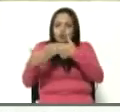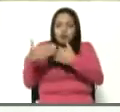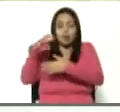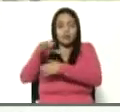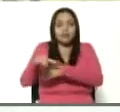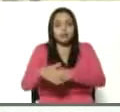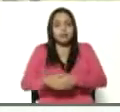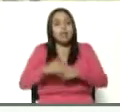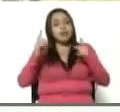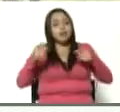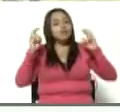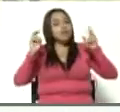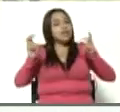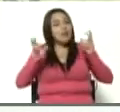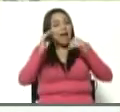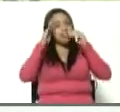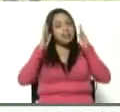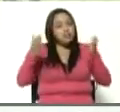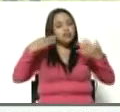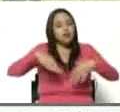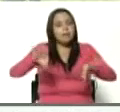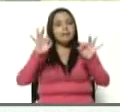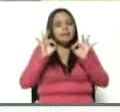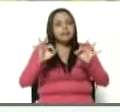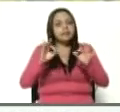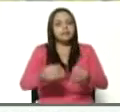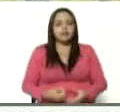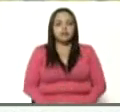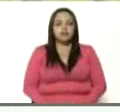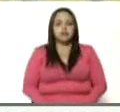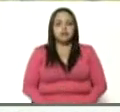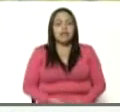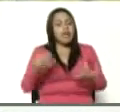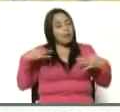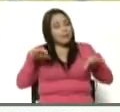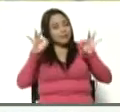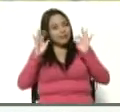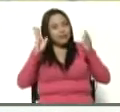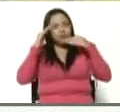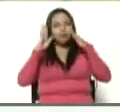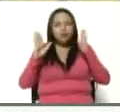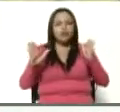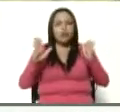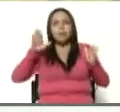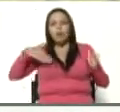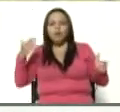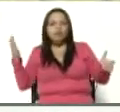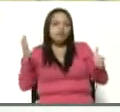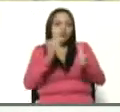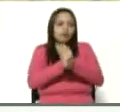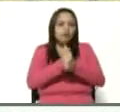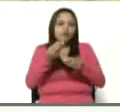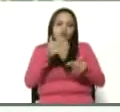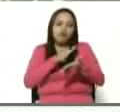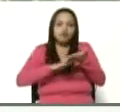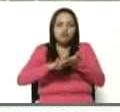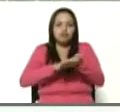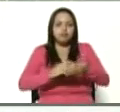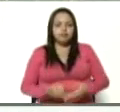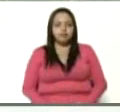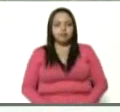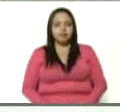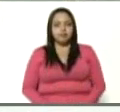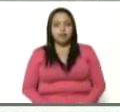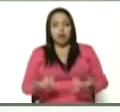es un tema que hay que atender de manera especial, especial, y lograr su solución. Ahora,